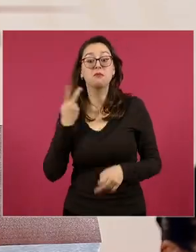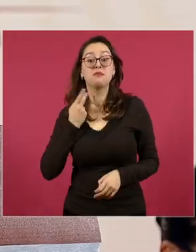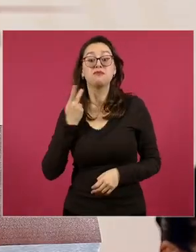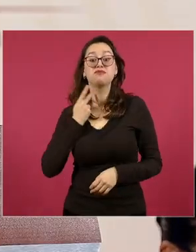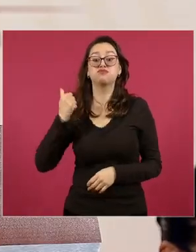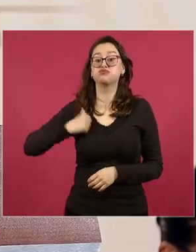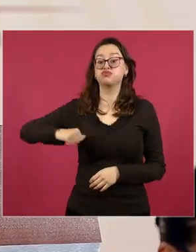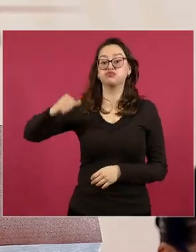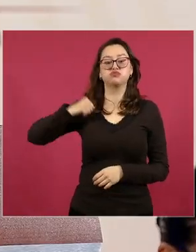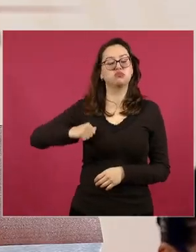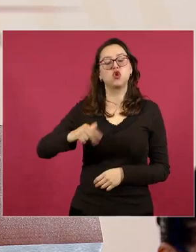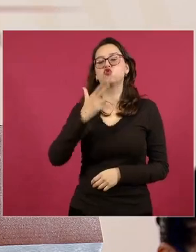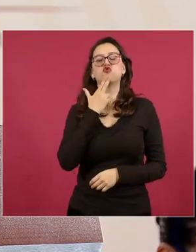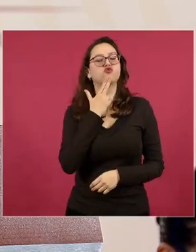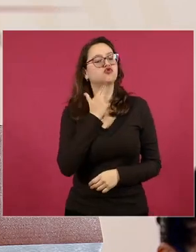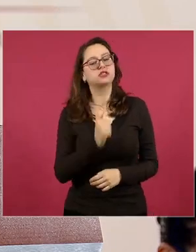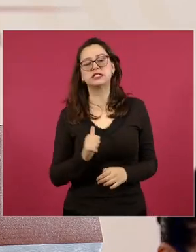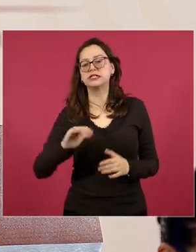eso no funciona